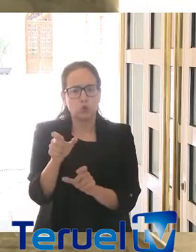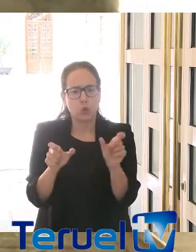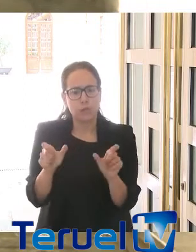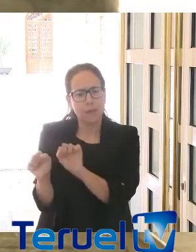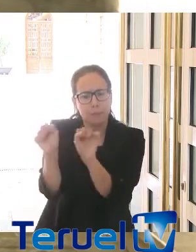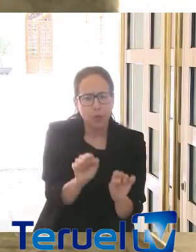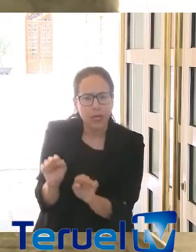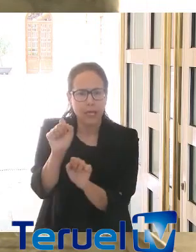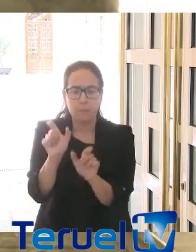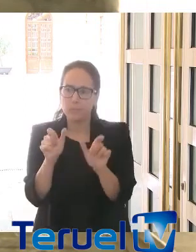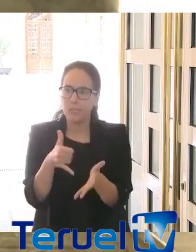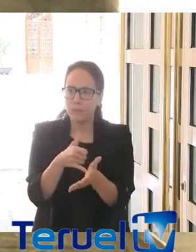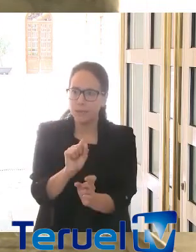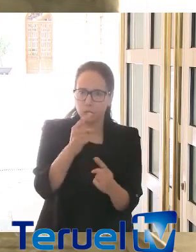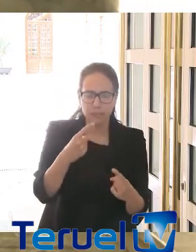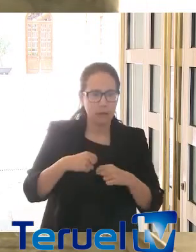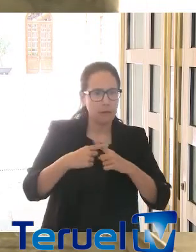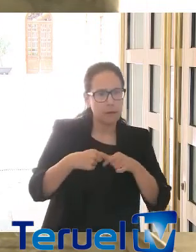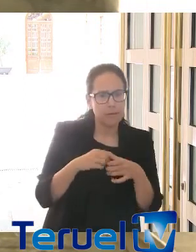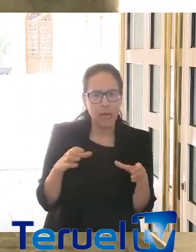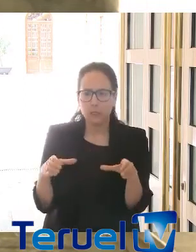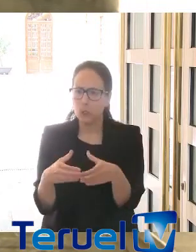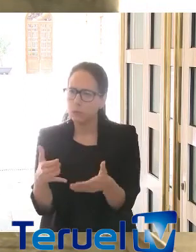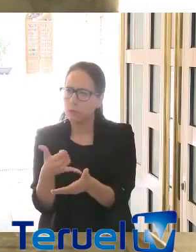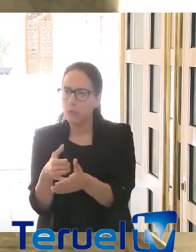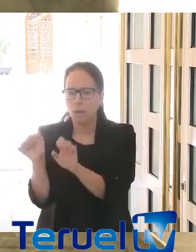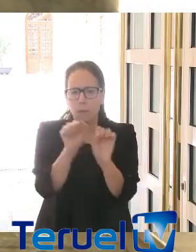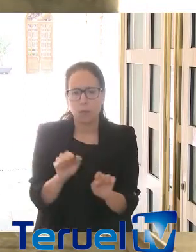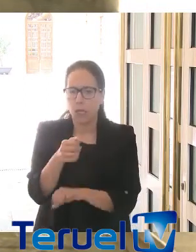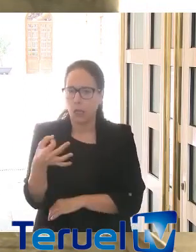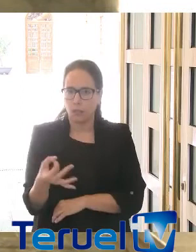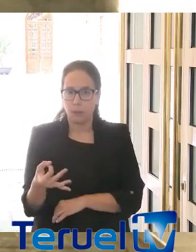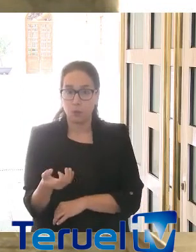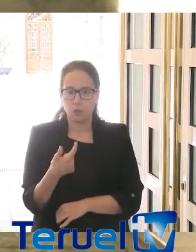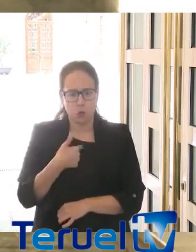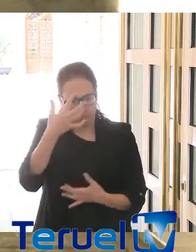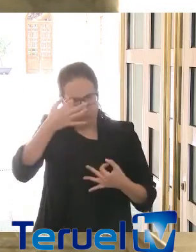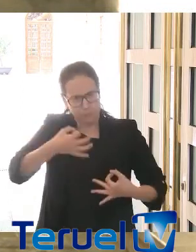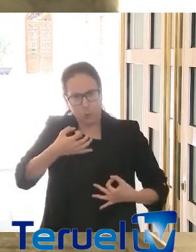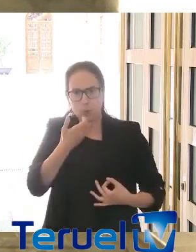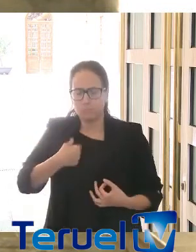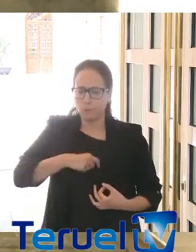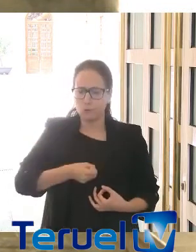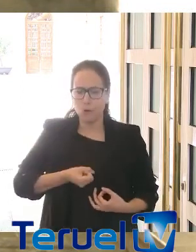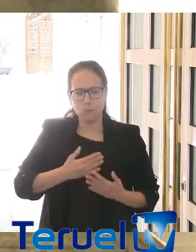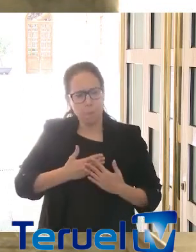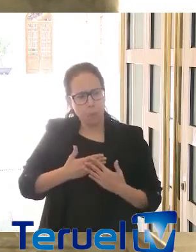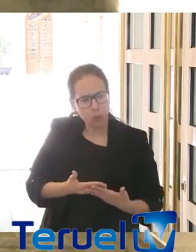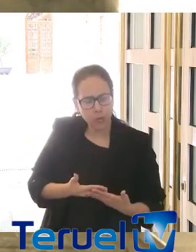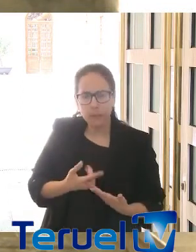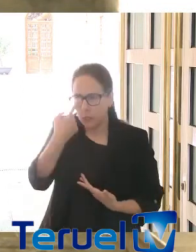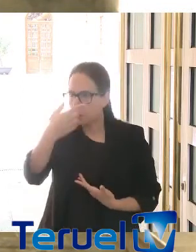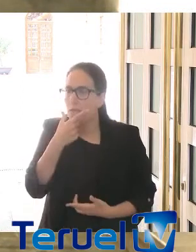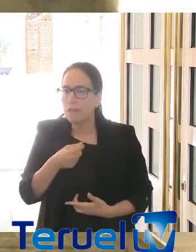a los más débiles, a las familias y a los colectivos más vulnerables. Yo estoy convencido de que si queremos y ponemos toda la voluntad no va a ser fácil.